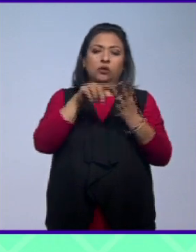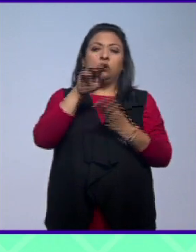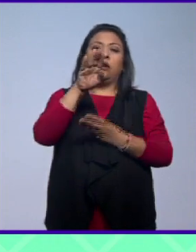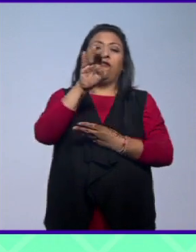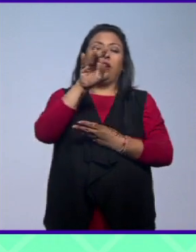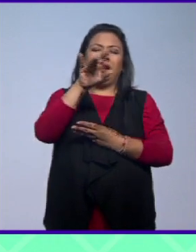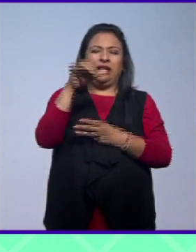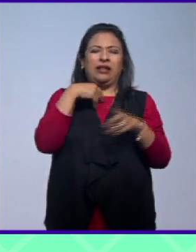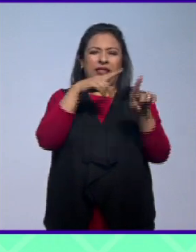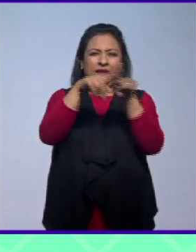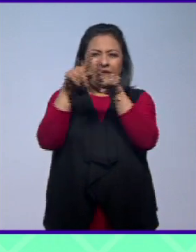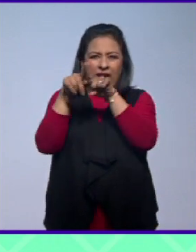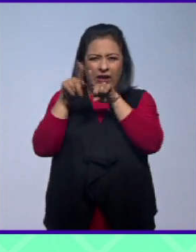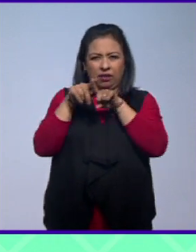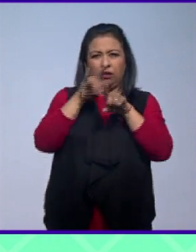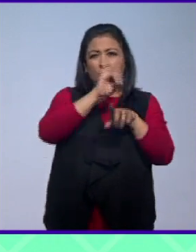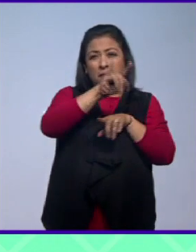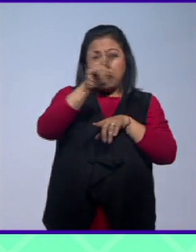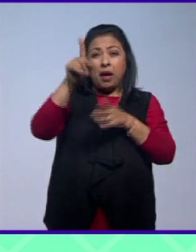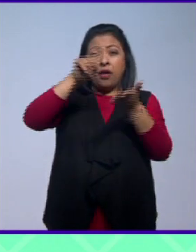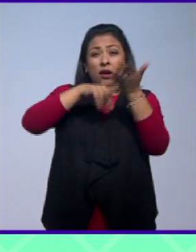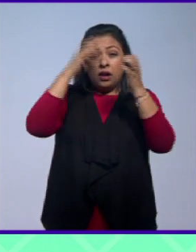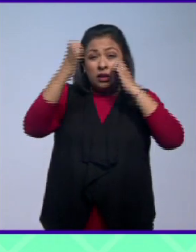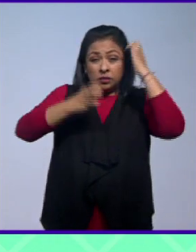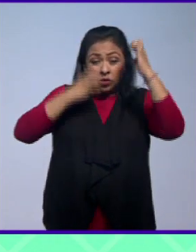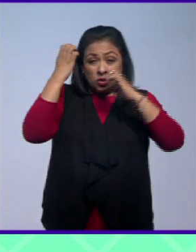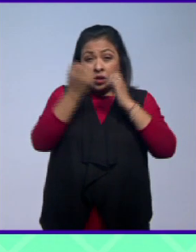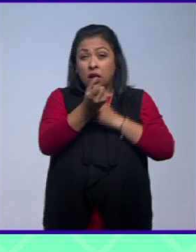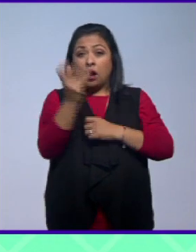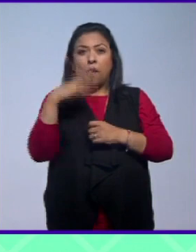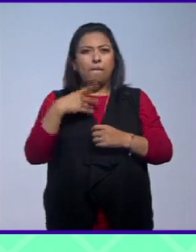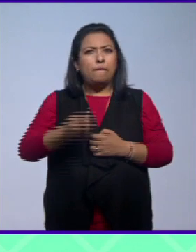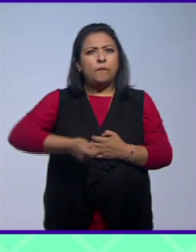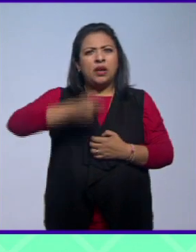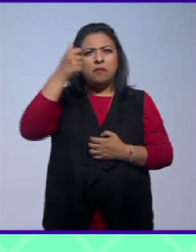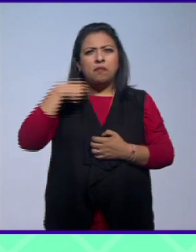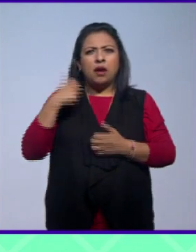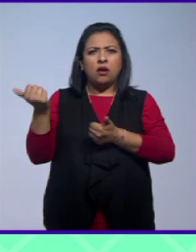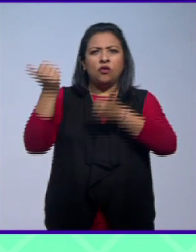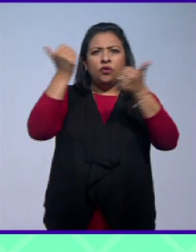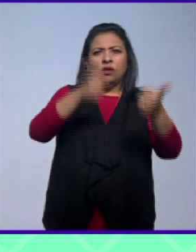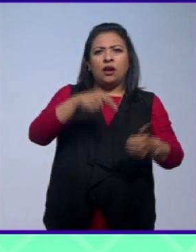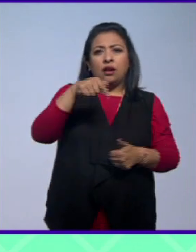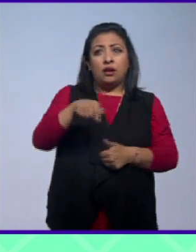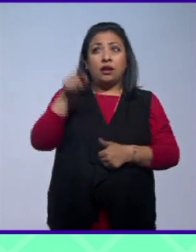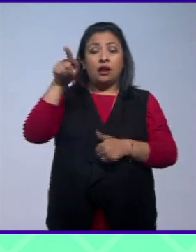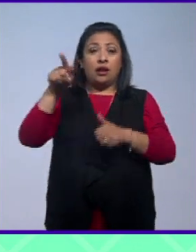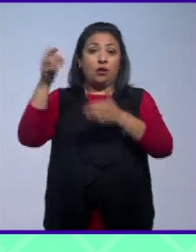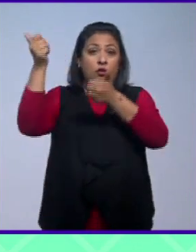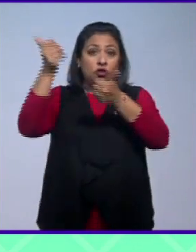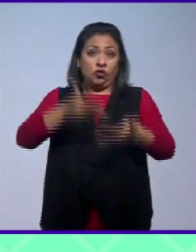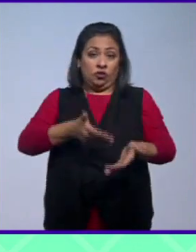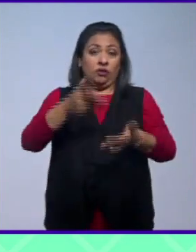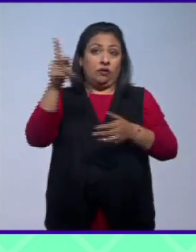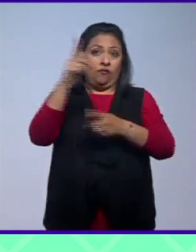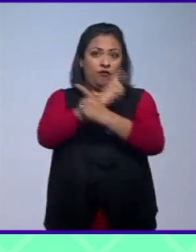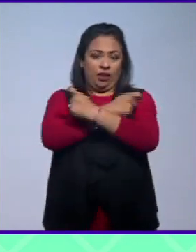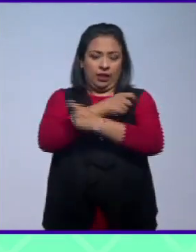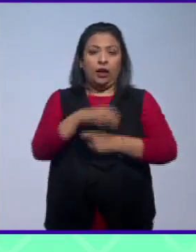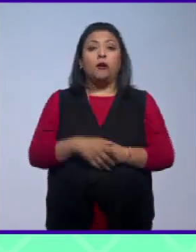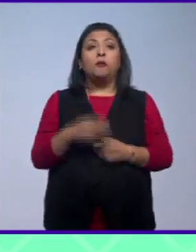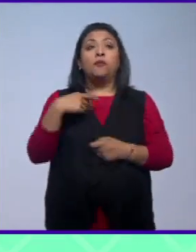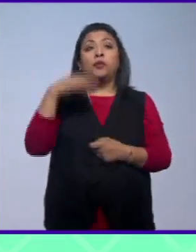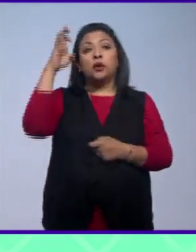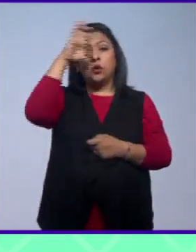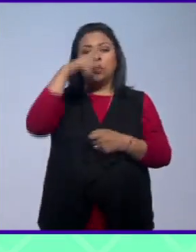Bernini son parte de la exposición. Algunas de ellas salen por primera vez del Vaticano. La cultura, al